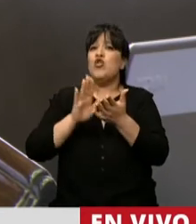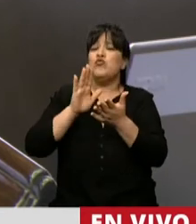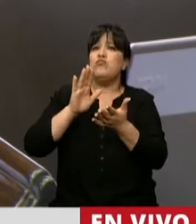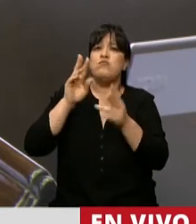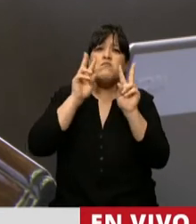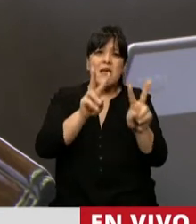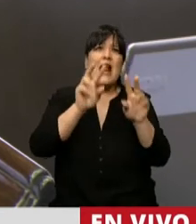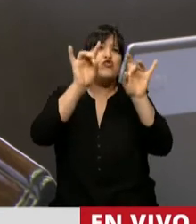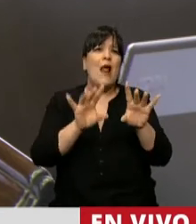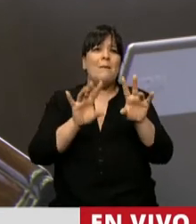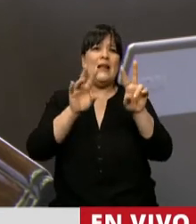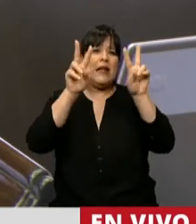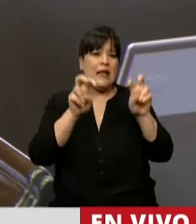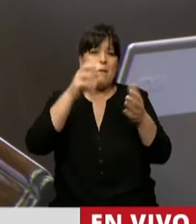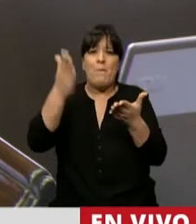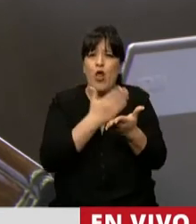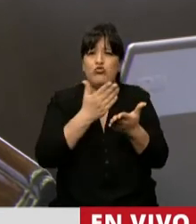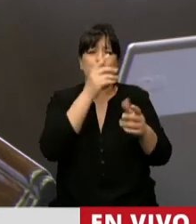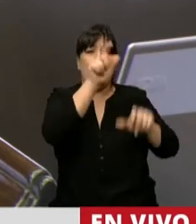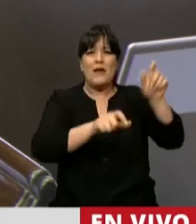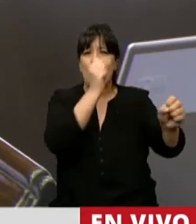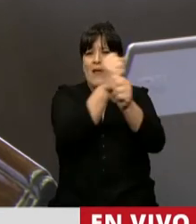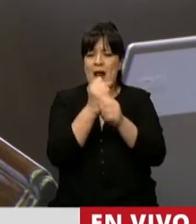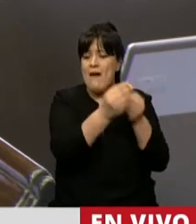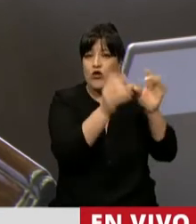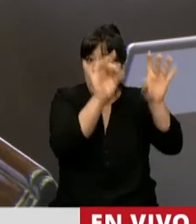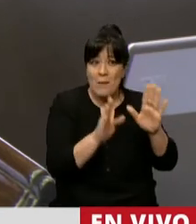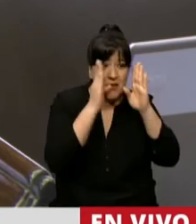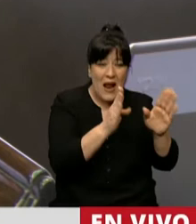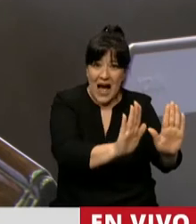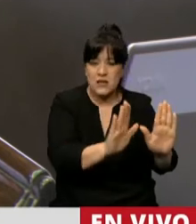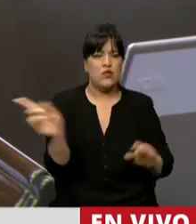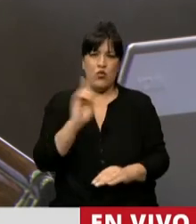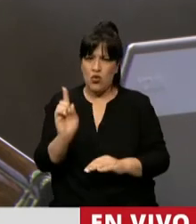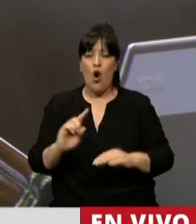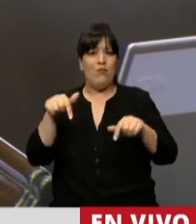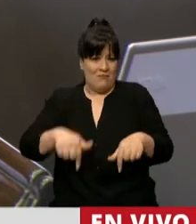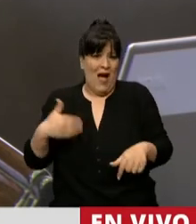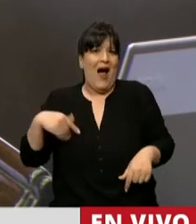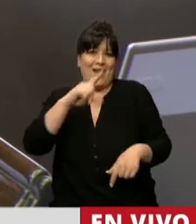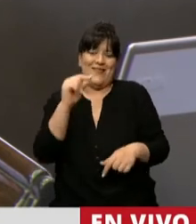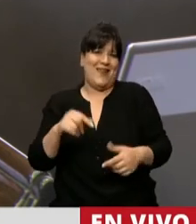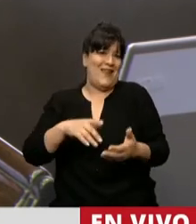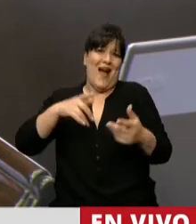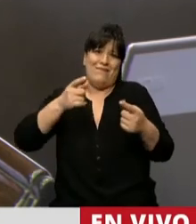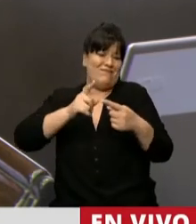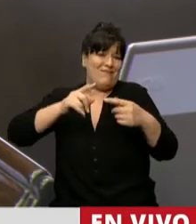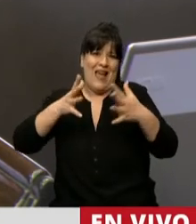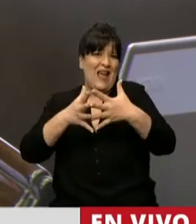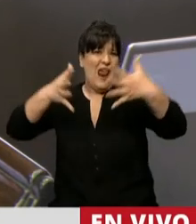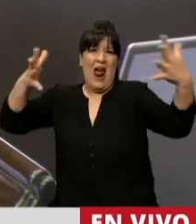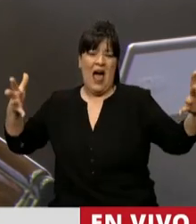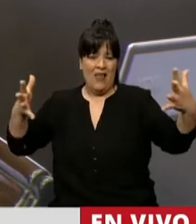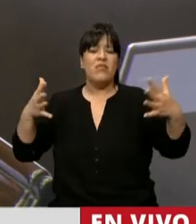con lo que generan de mano de obra, sino que también uno de los desafíos que tenemos como país de una superficie tan grande que es consolidar el